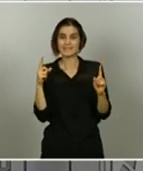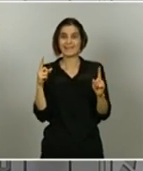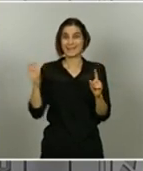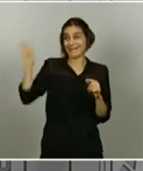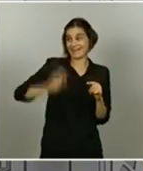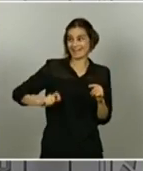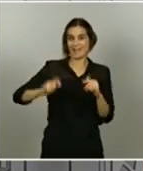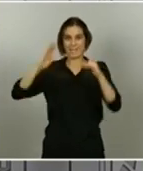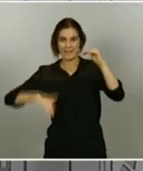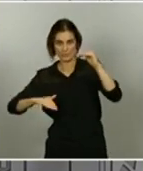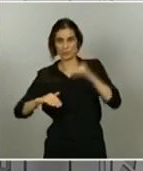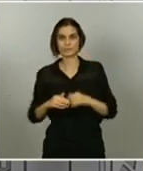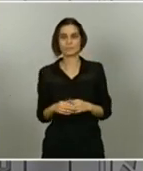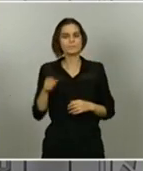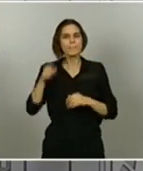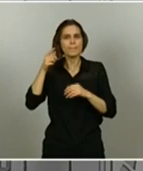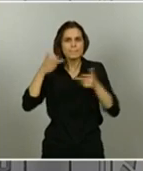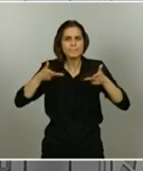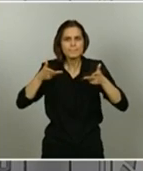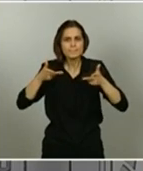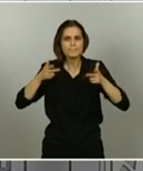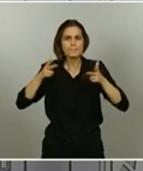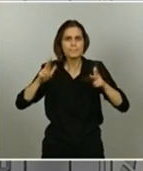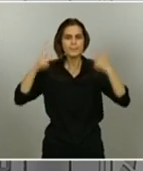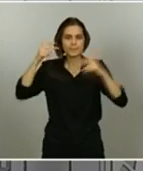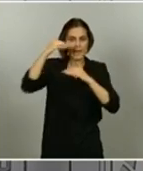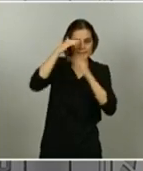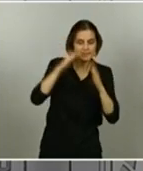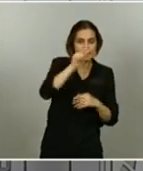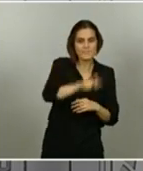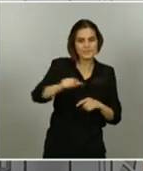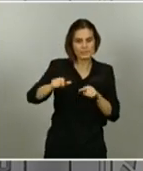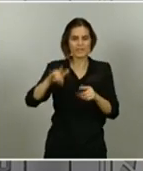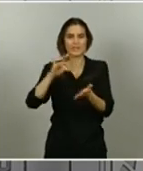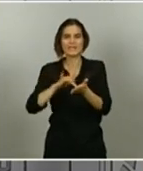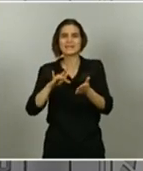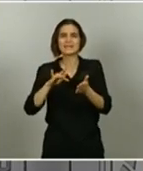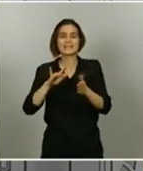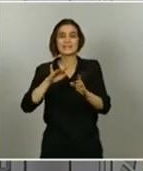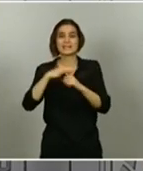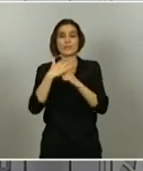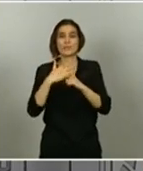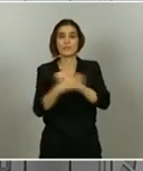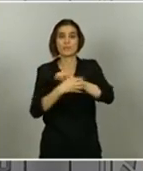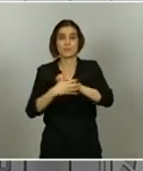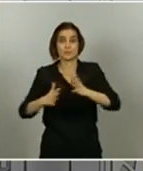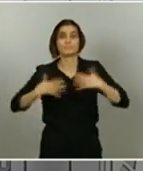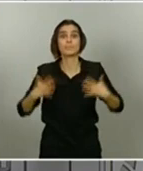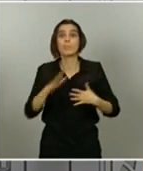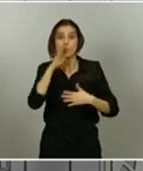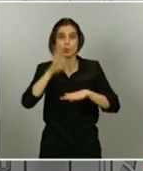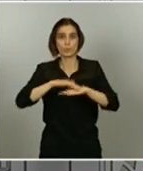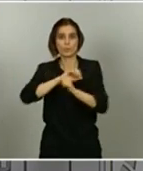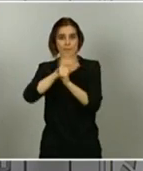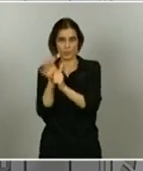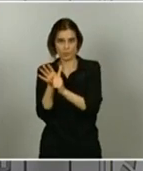atender a las personas que se han visto afectadas por una situación de pobreza sobrevenida a causa de la COVID-19. Esto nos ha llevado